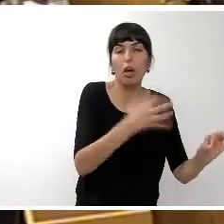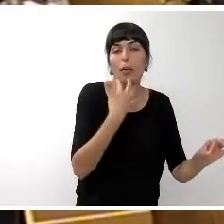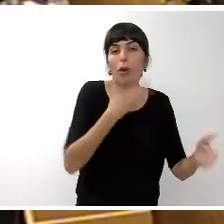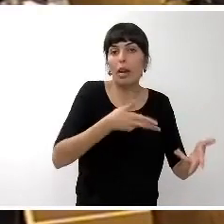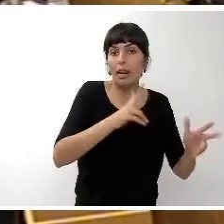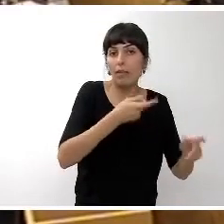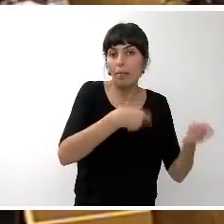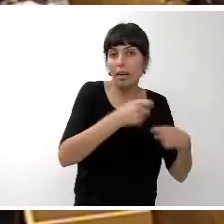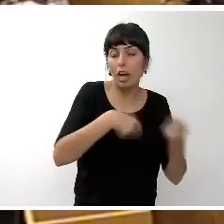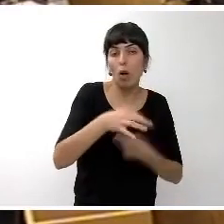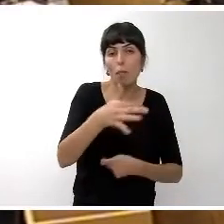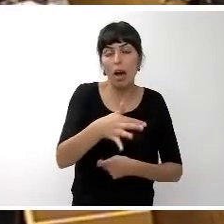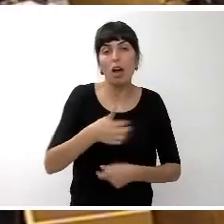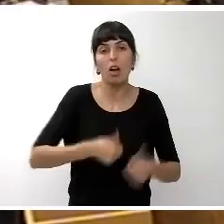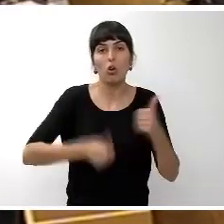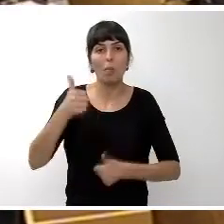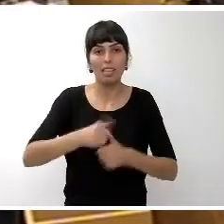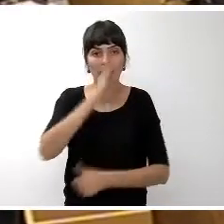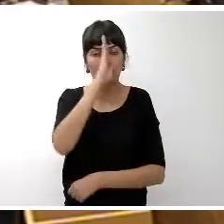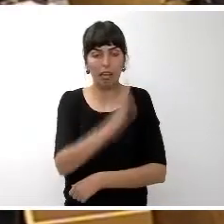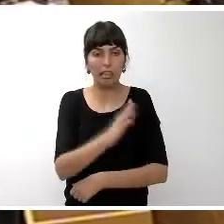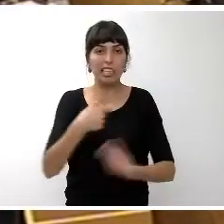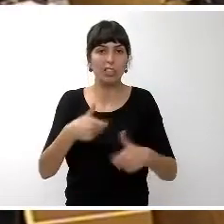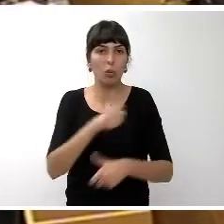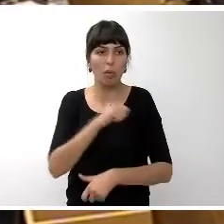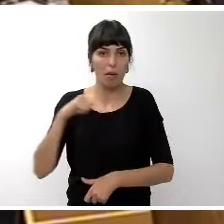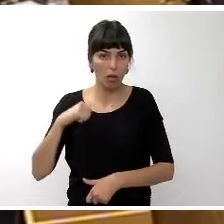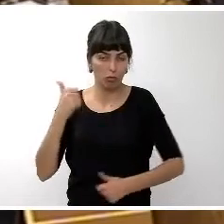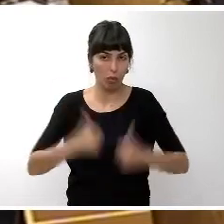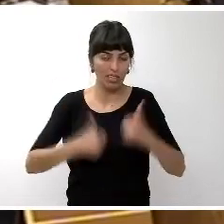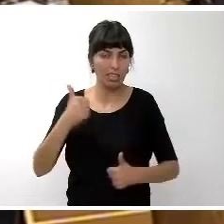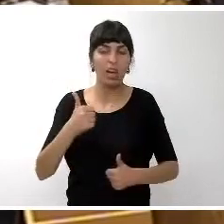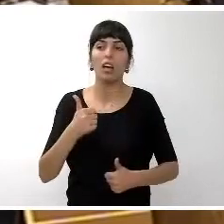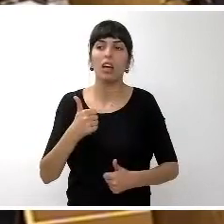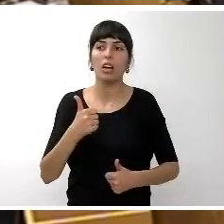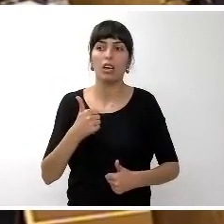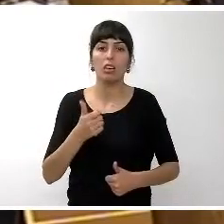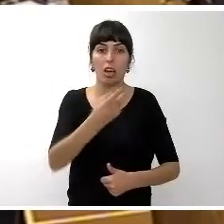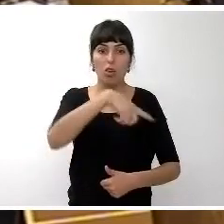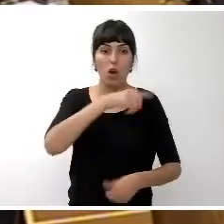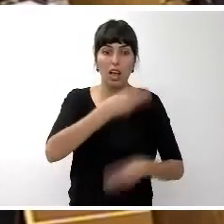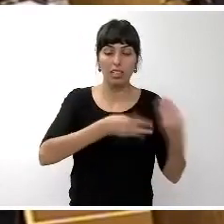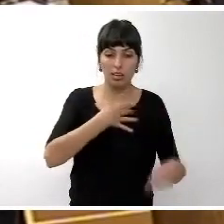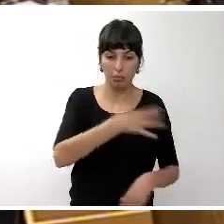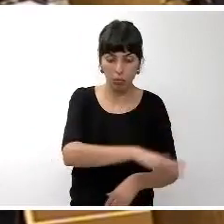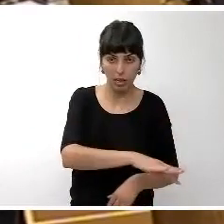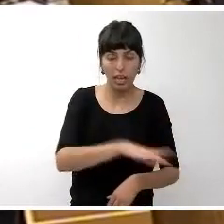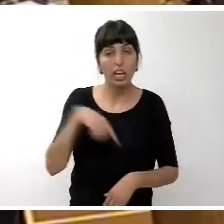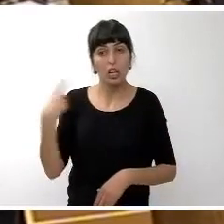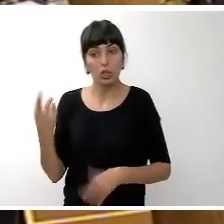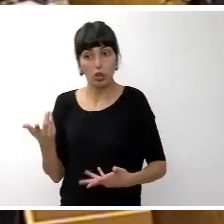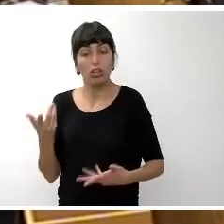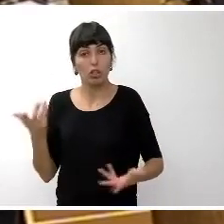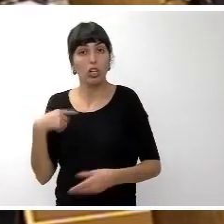y la competencia directa el sector privado pueda llevar a cabo y nosotros poder destinar esas